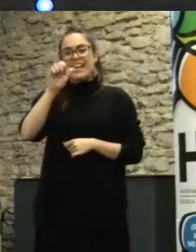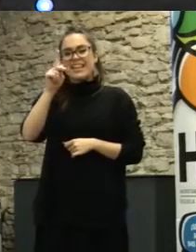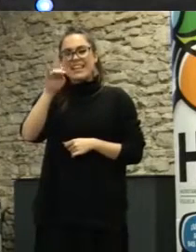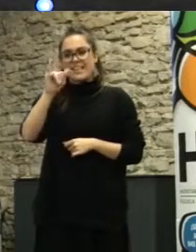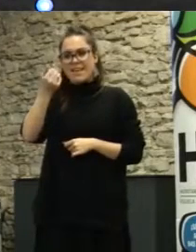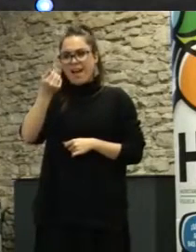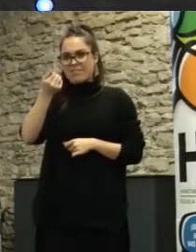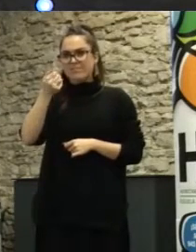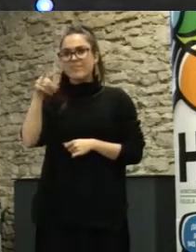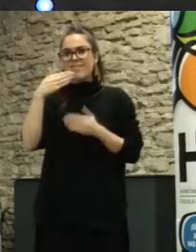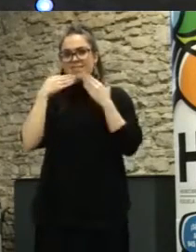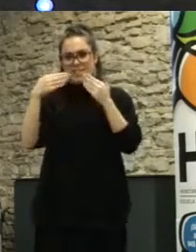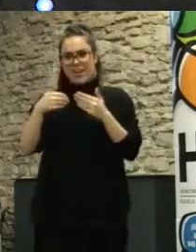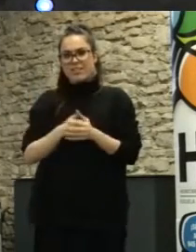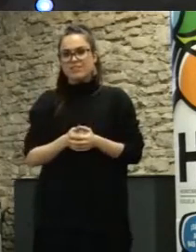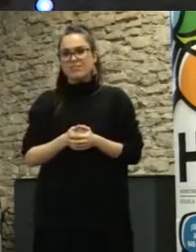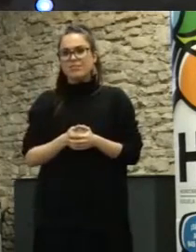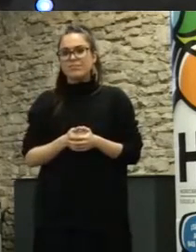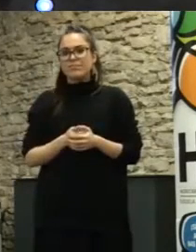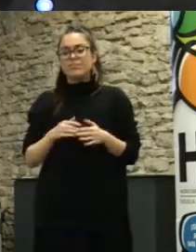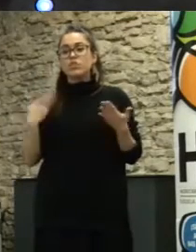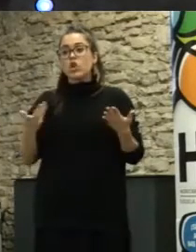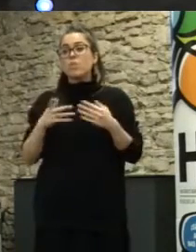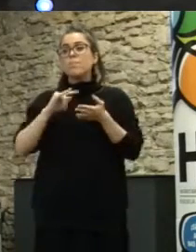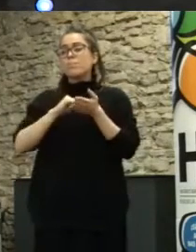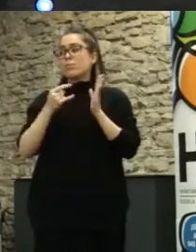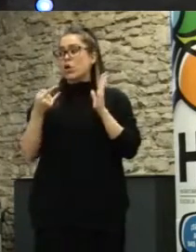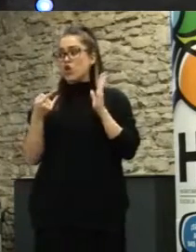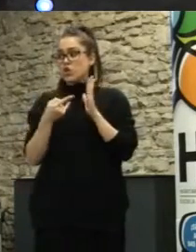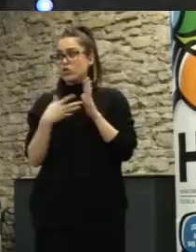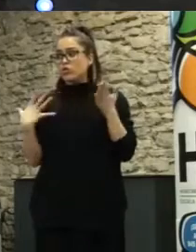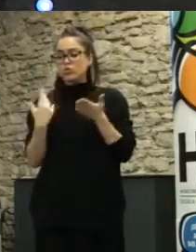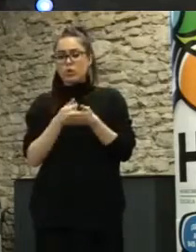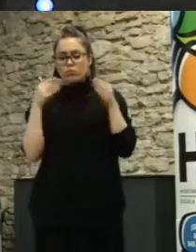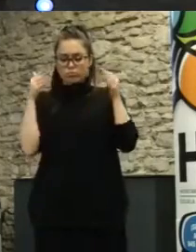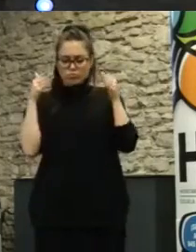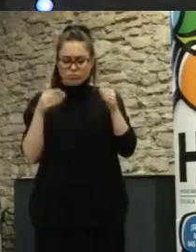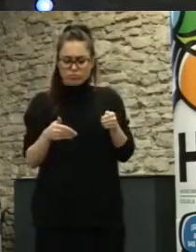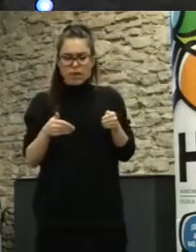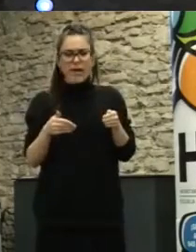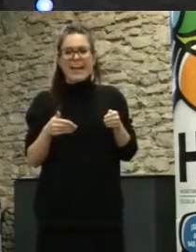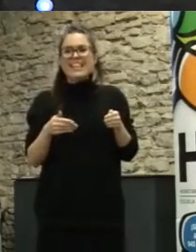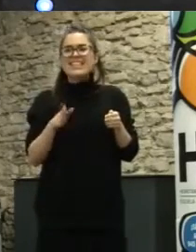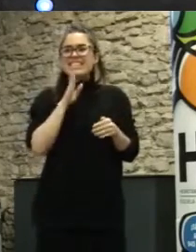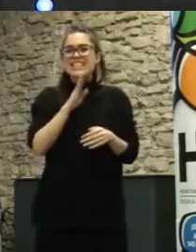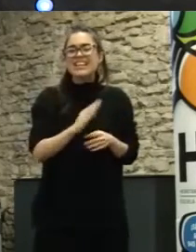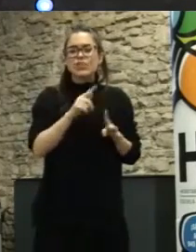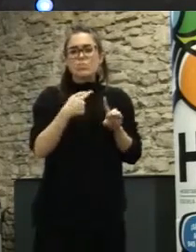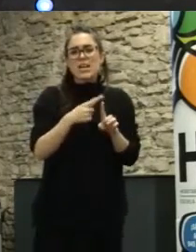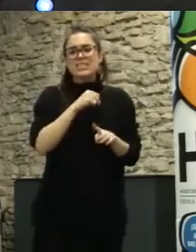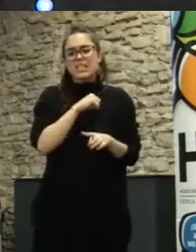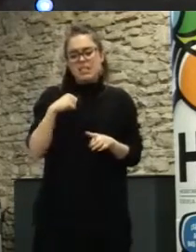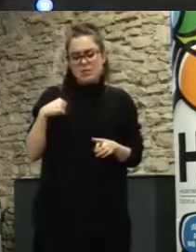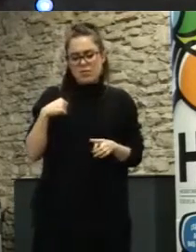IREQUIA. Bueno, este tipo de proyectos están muy enfocados al voto directo e individual de los ciudadanos, sin